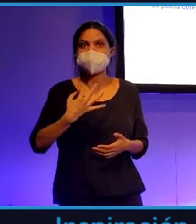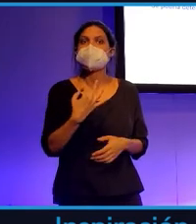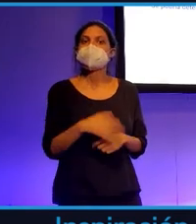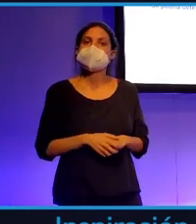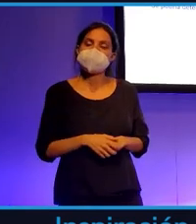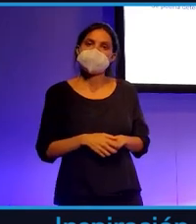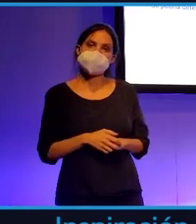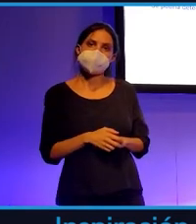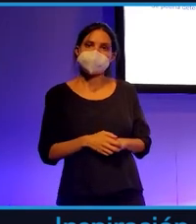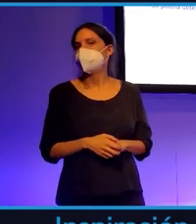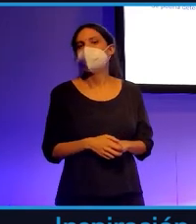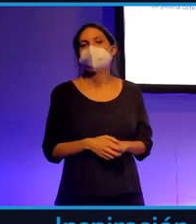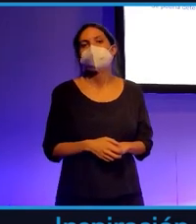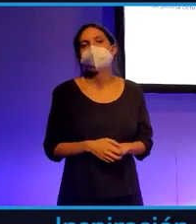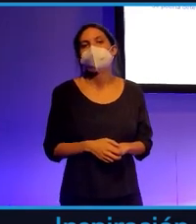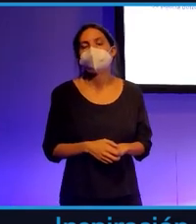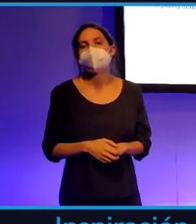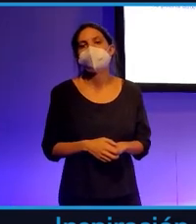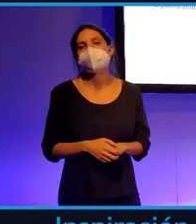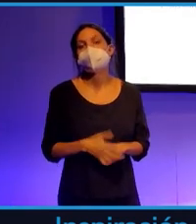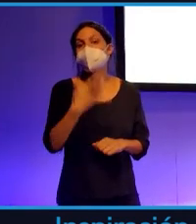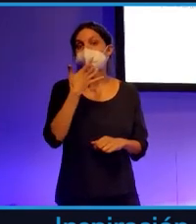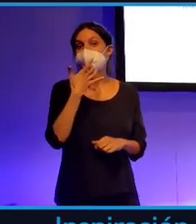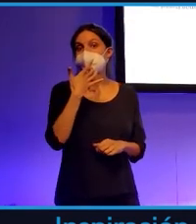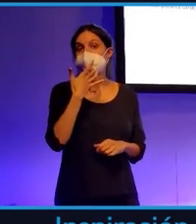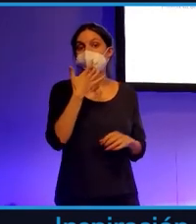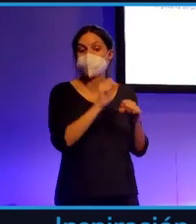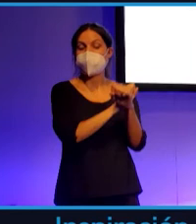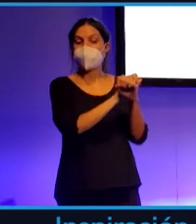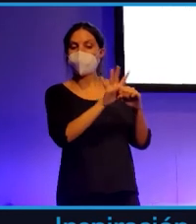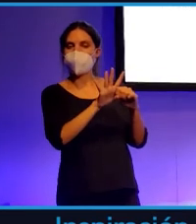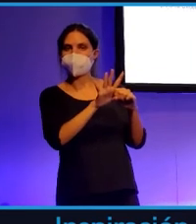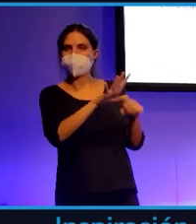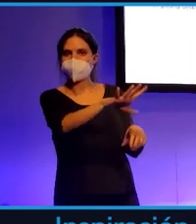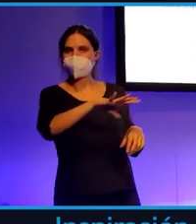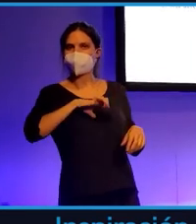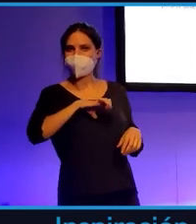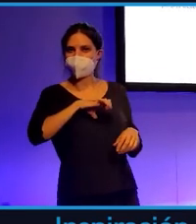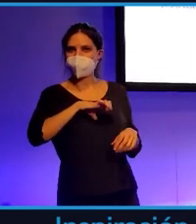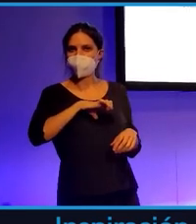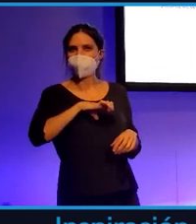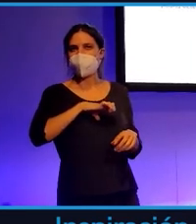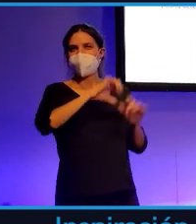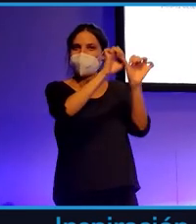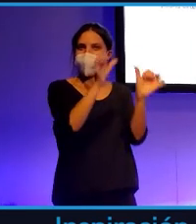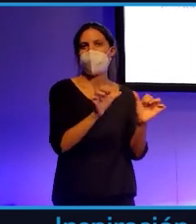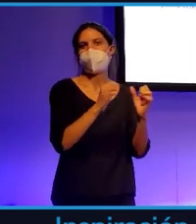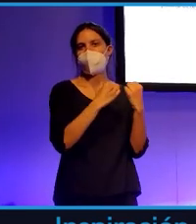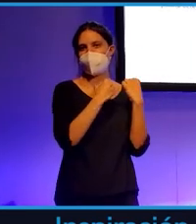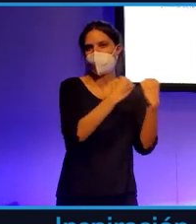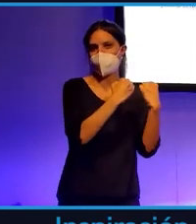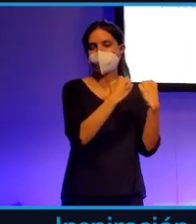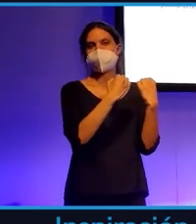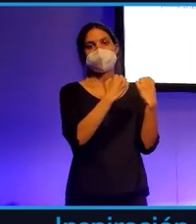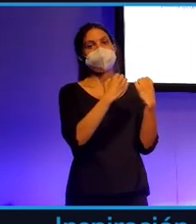que el hecho de coger COVID de una forma más severa o incluso mortal va muy relacionado